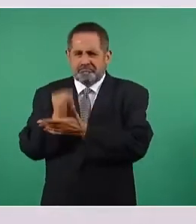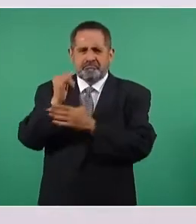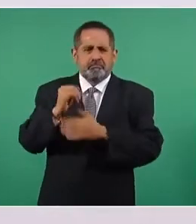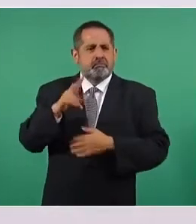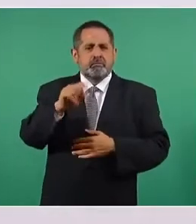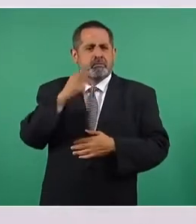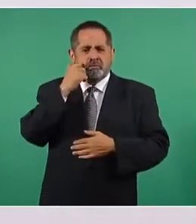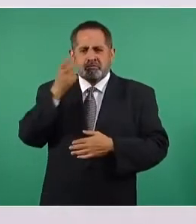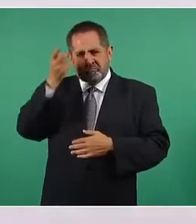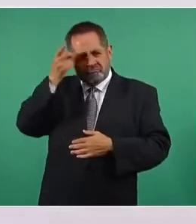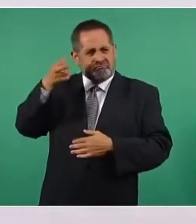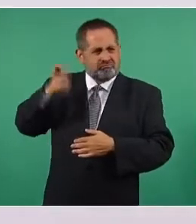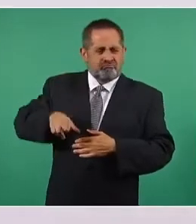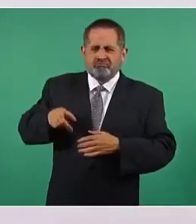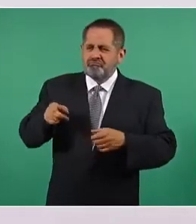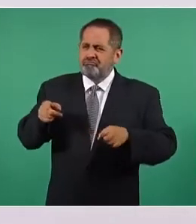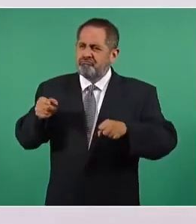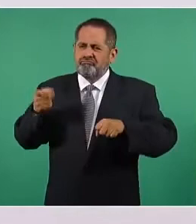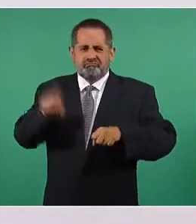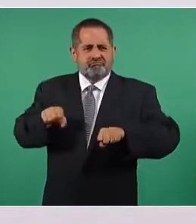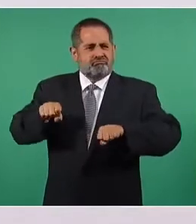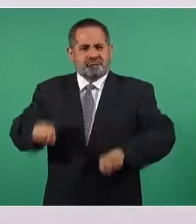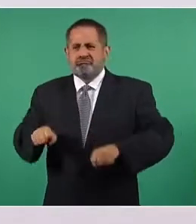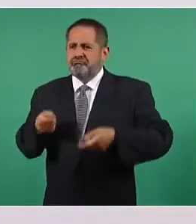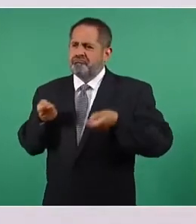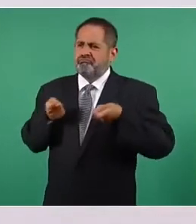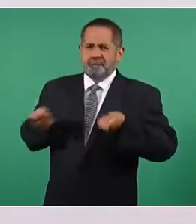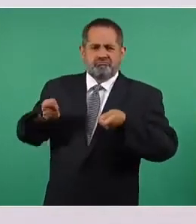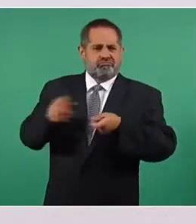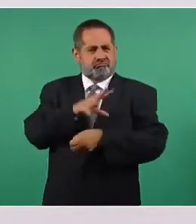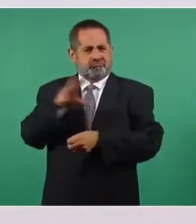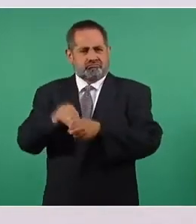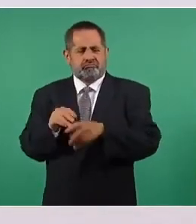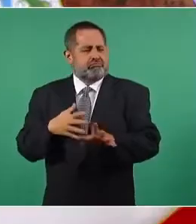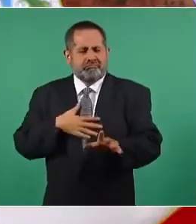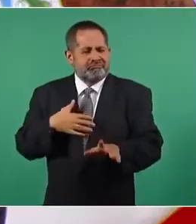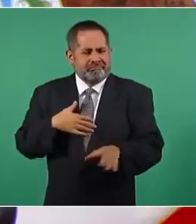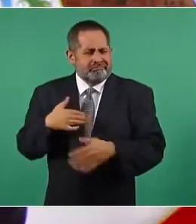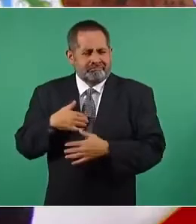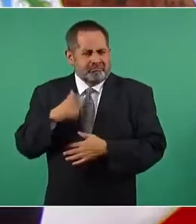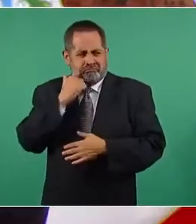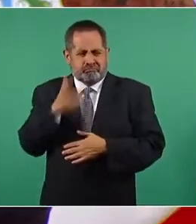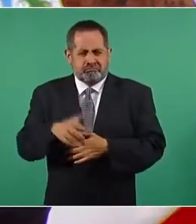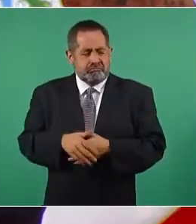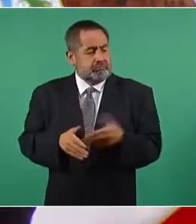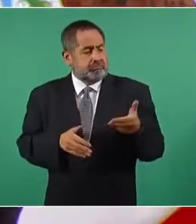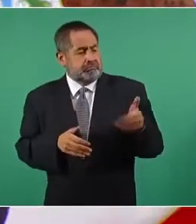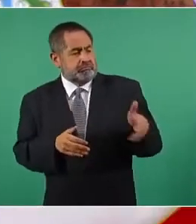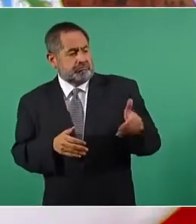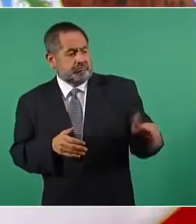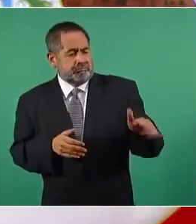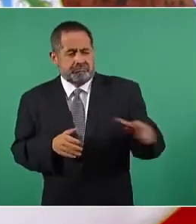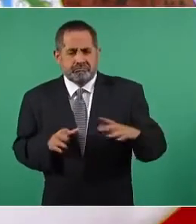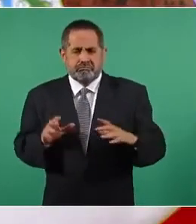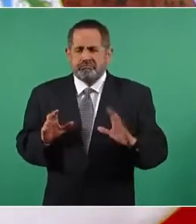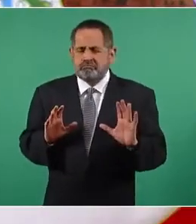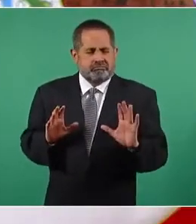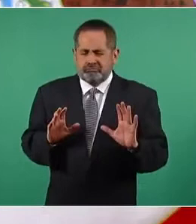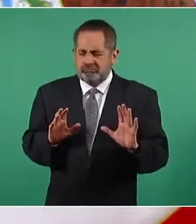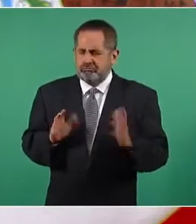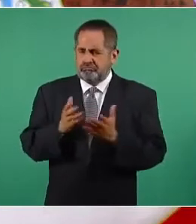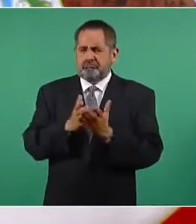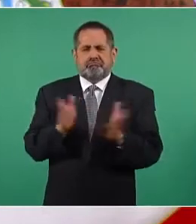dictadura, no una tiranía. No queremos excluir a nadie este país,